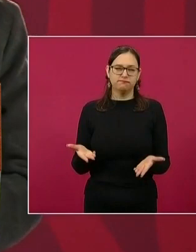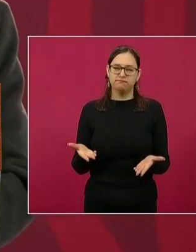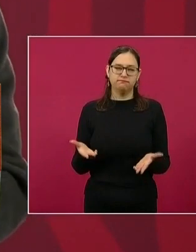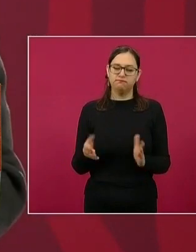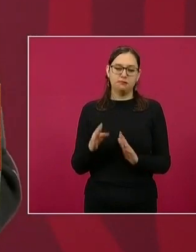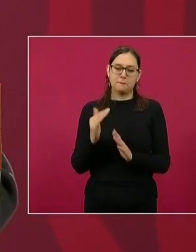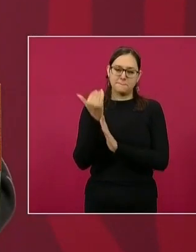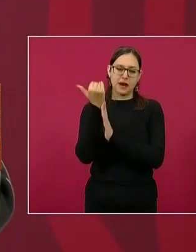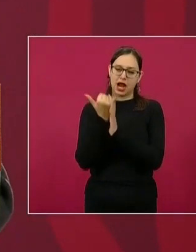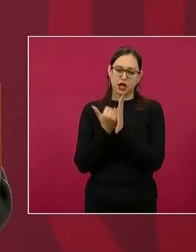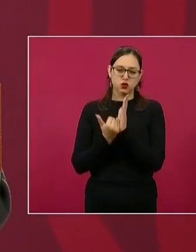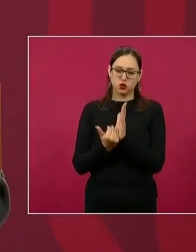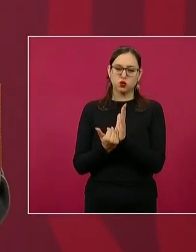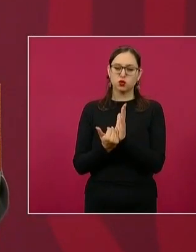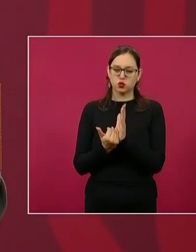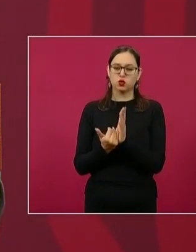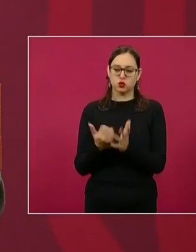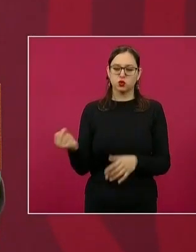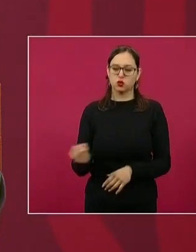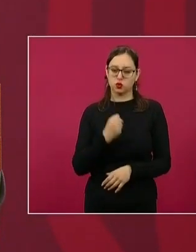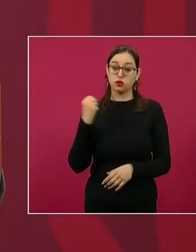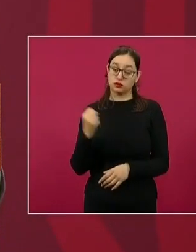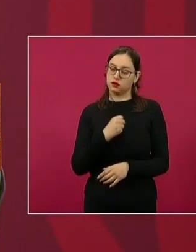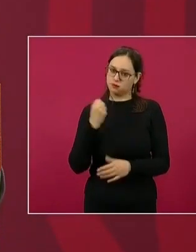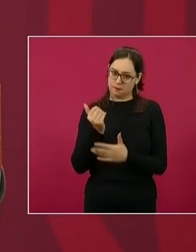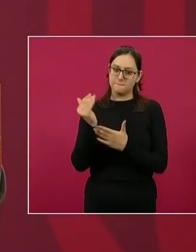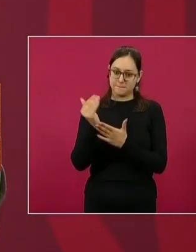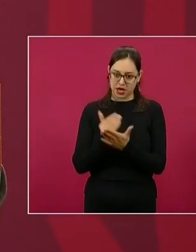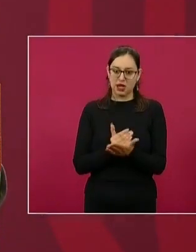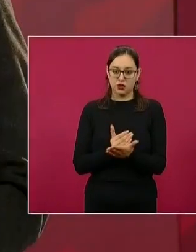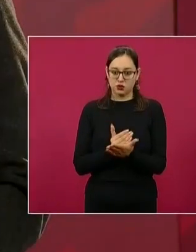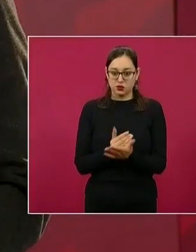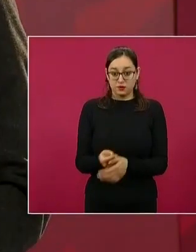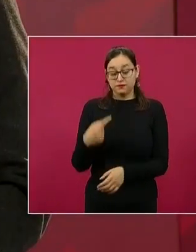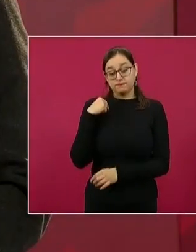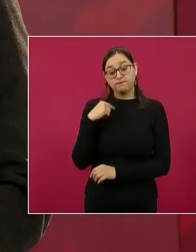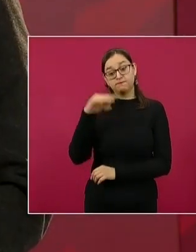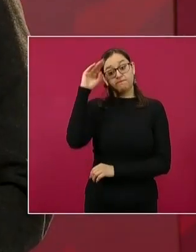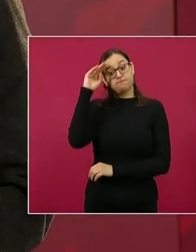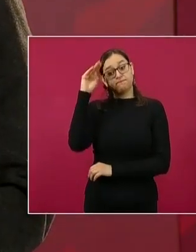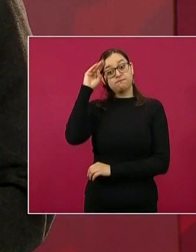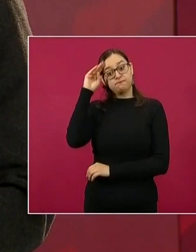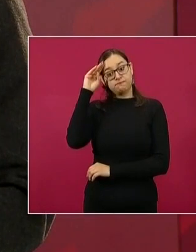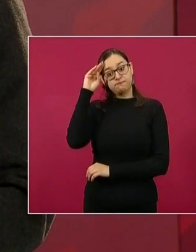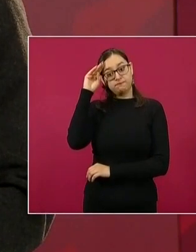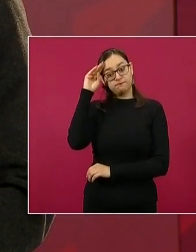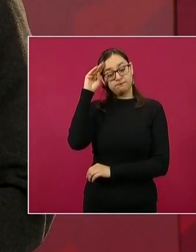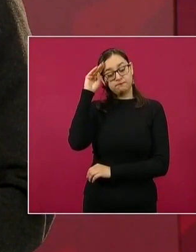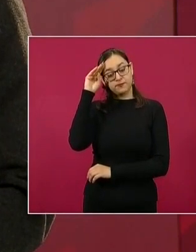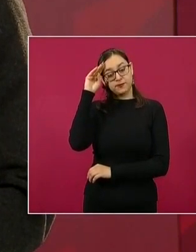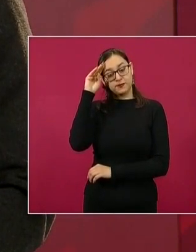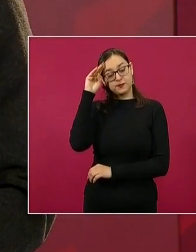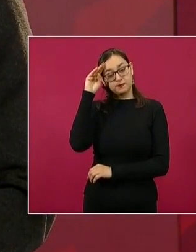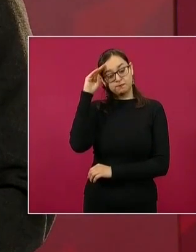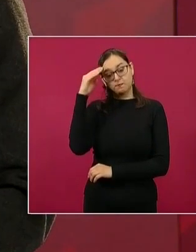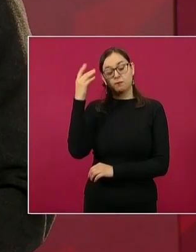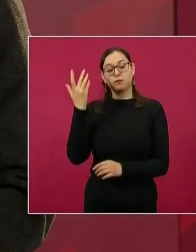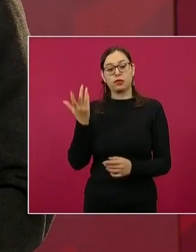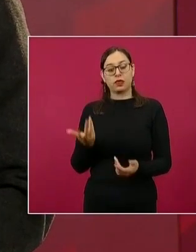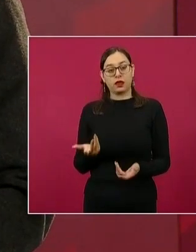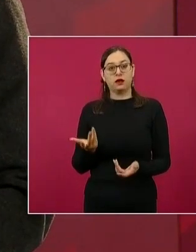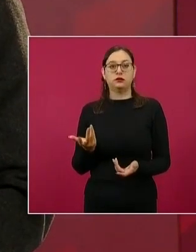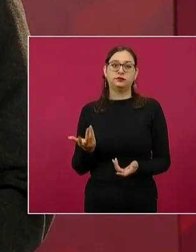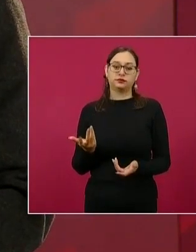afortunadamente, y considero que lo